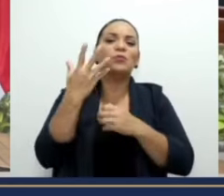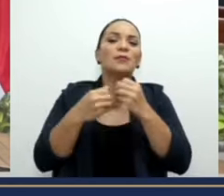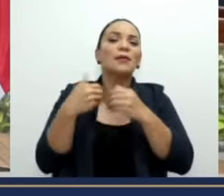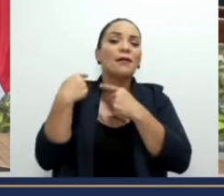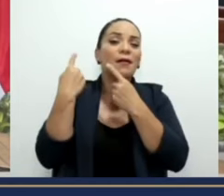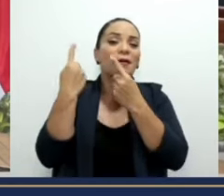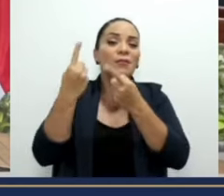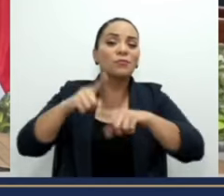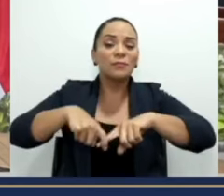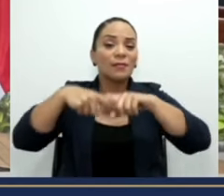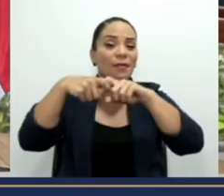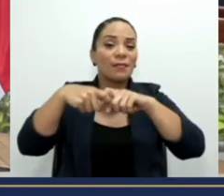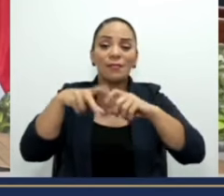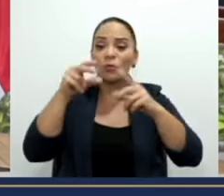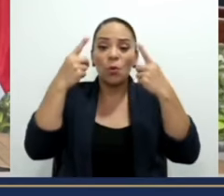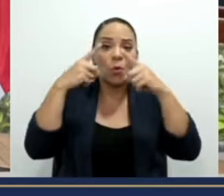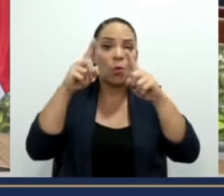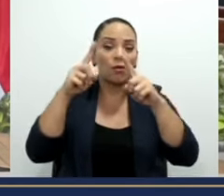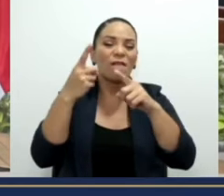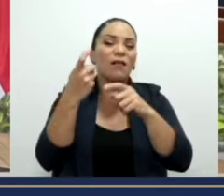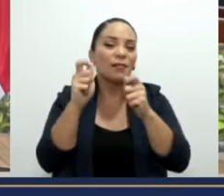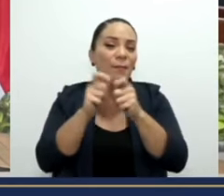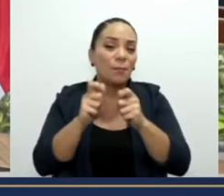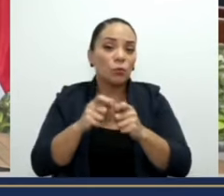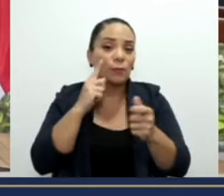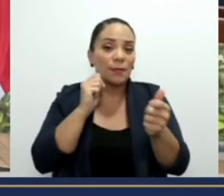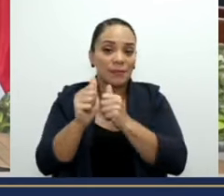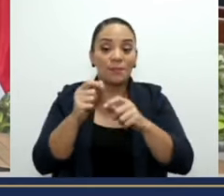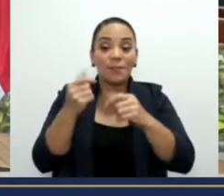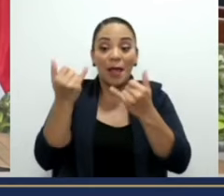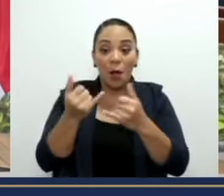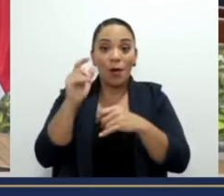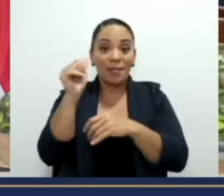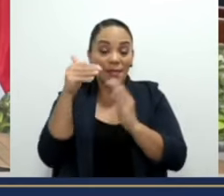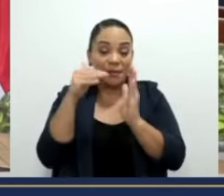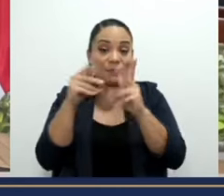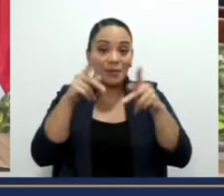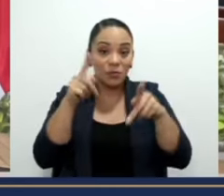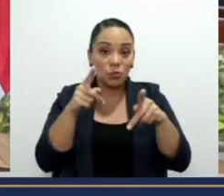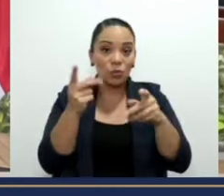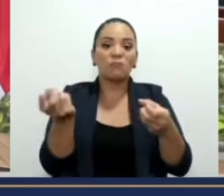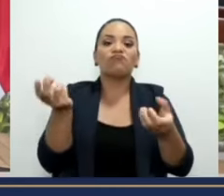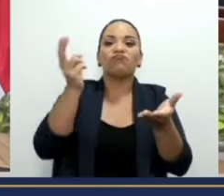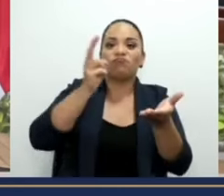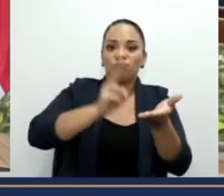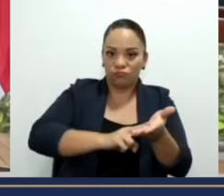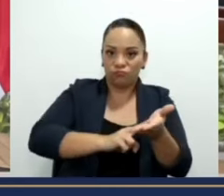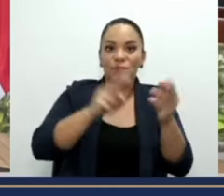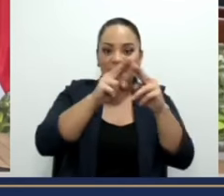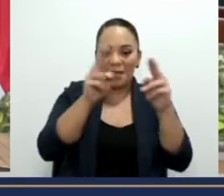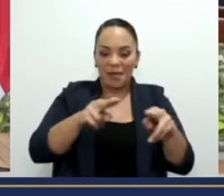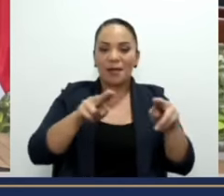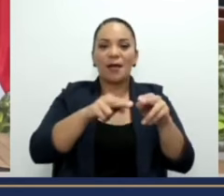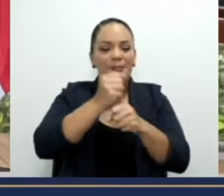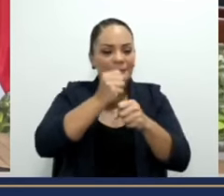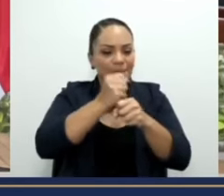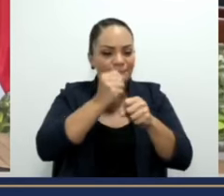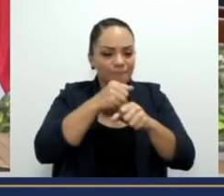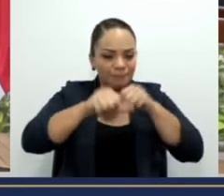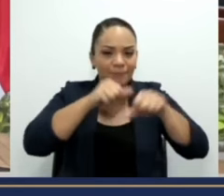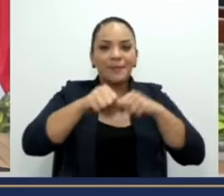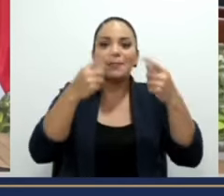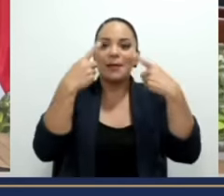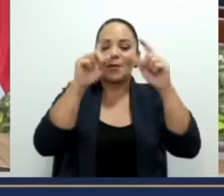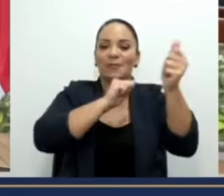que están haciendo el trabajo en línea para ganarse el bachillerato. Todos estos esfuerzos